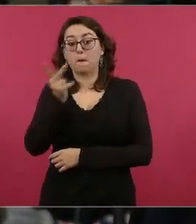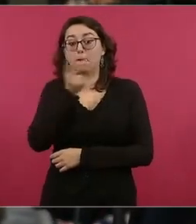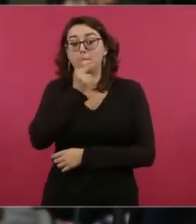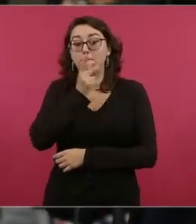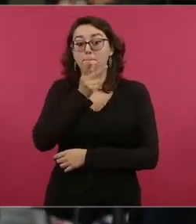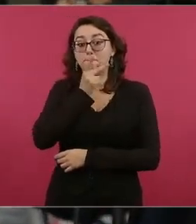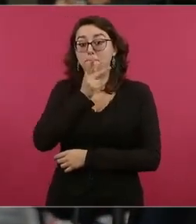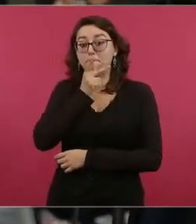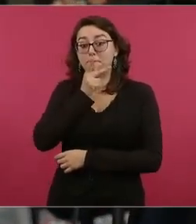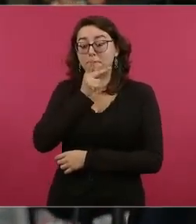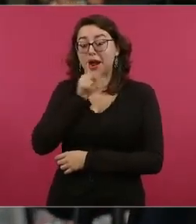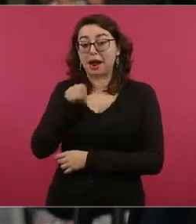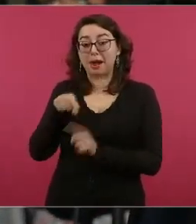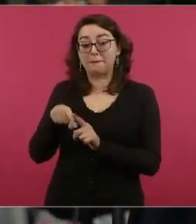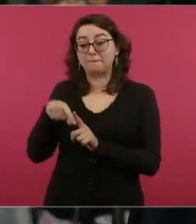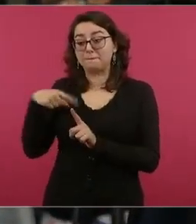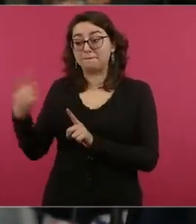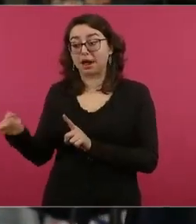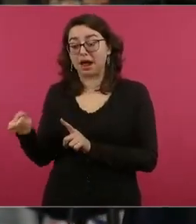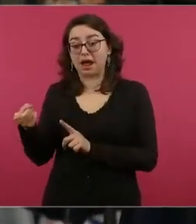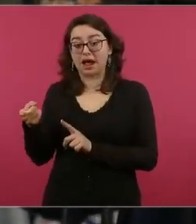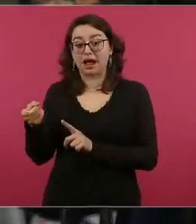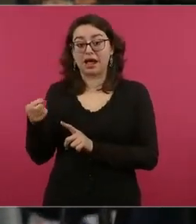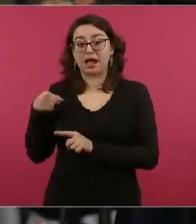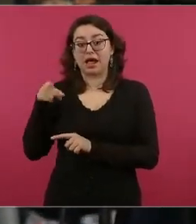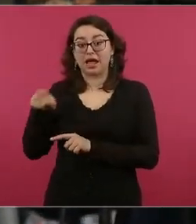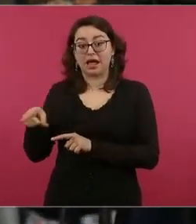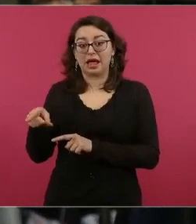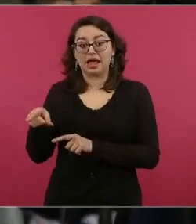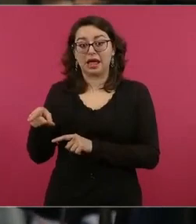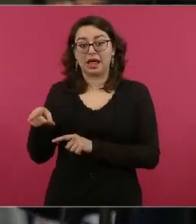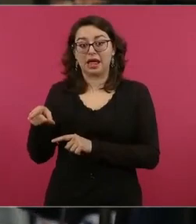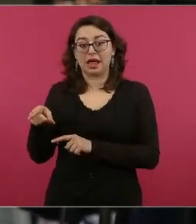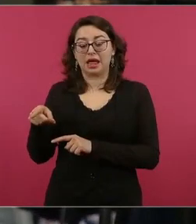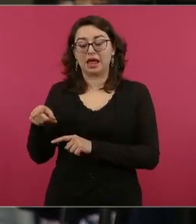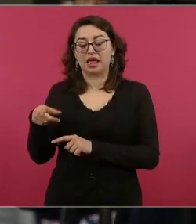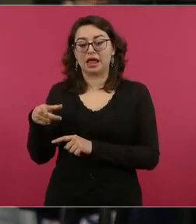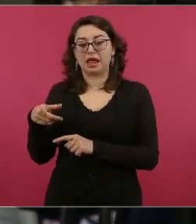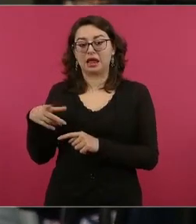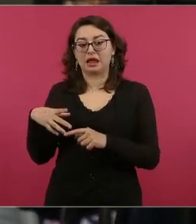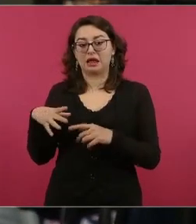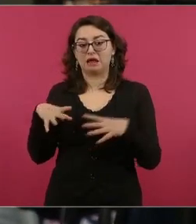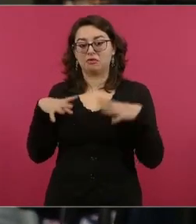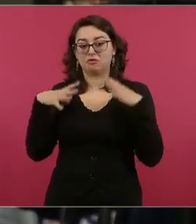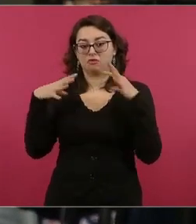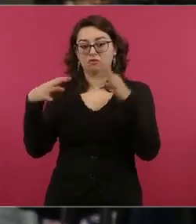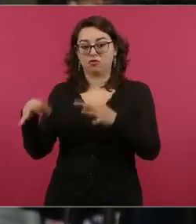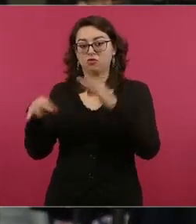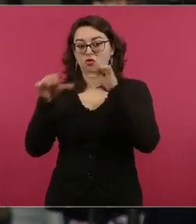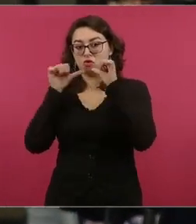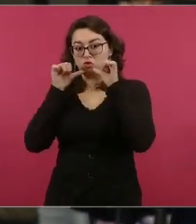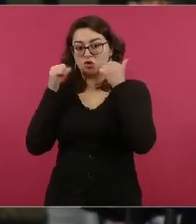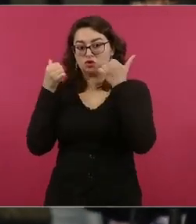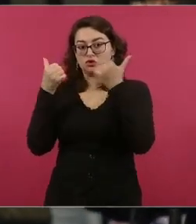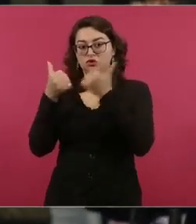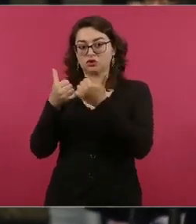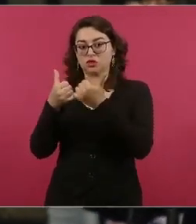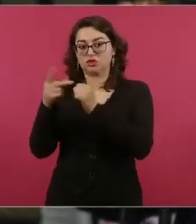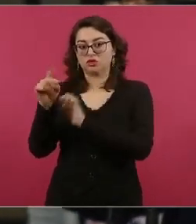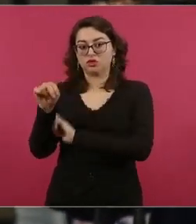uno de los financiadores del muro, esta organización yunquista que operó en los 60, 70,